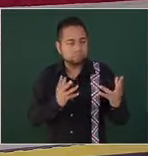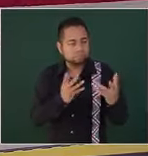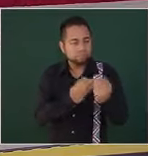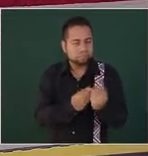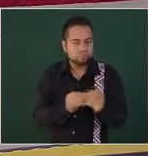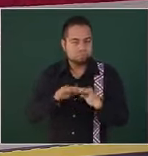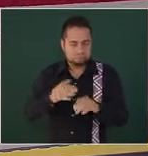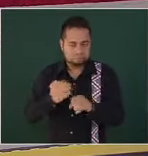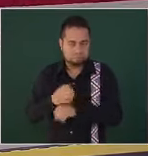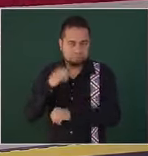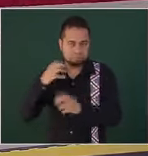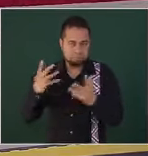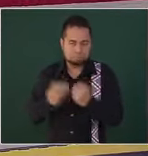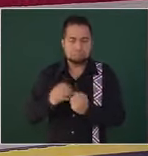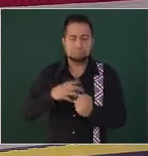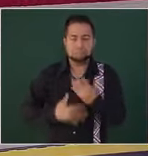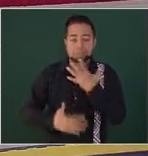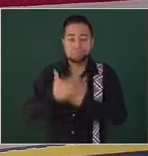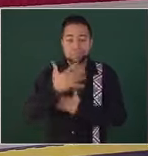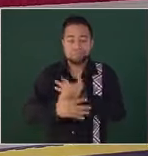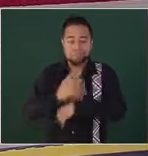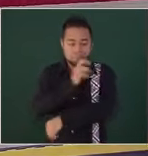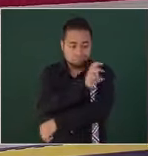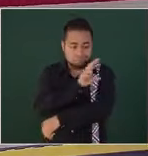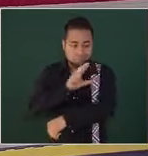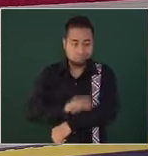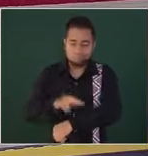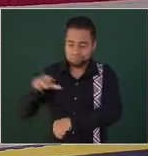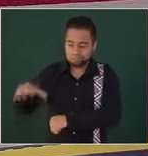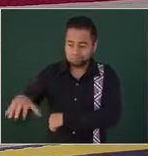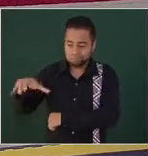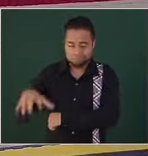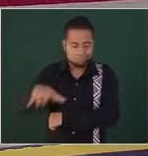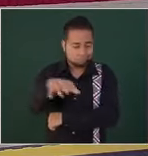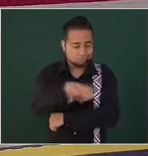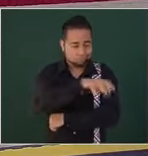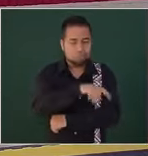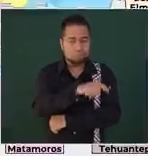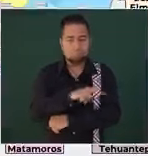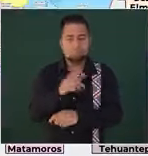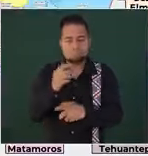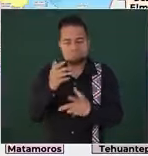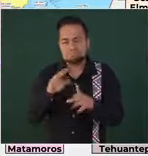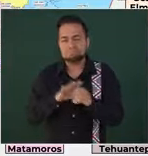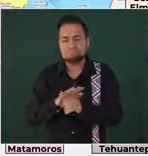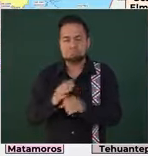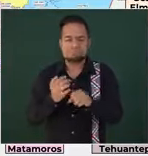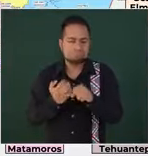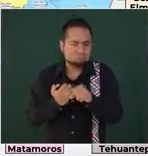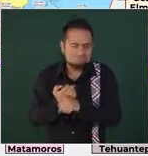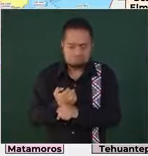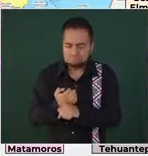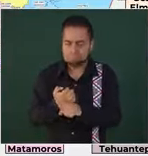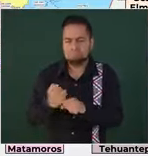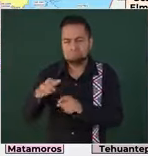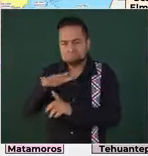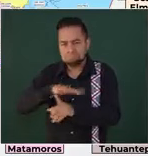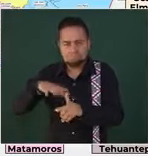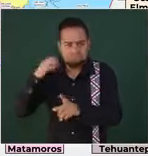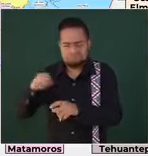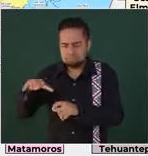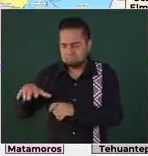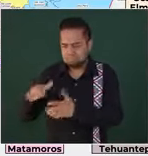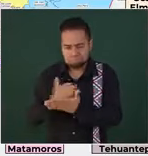cuenta con 15 coordinaciones, 15 áreas donde se divide el Estado y donde trabajan de